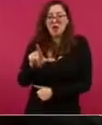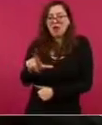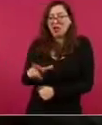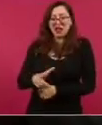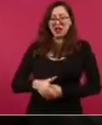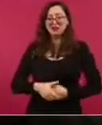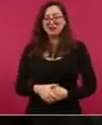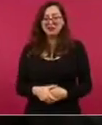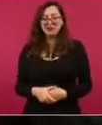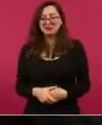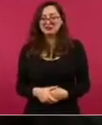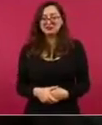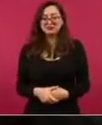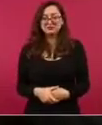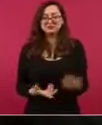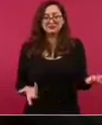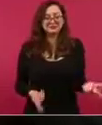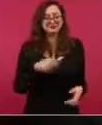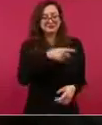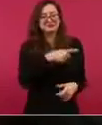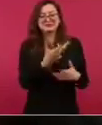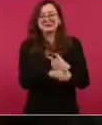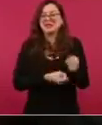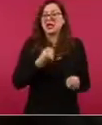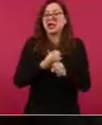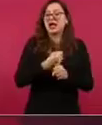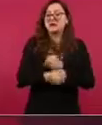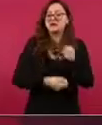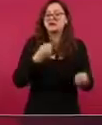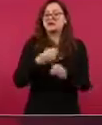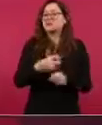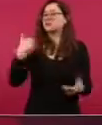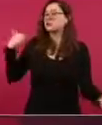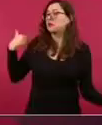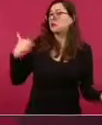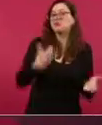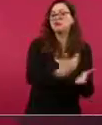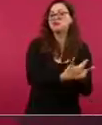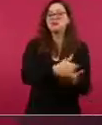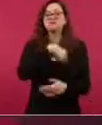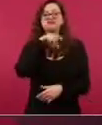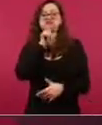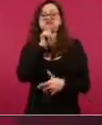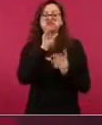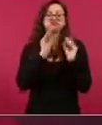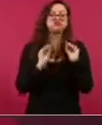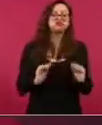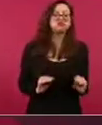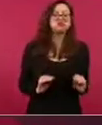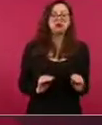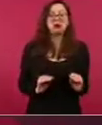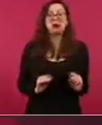Si guardaron silencio Ahí baguceaban algo ¿No? De vez en cuando Gracias